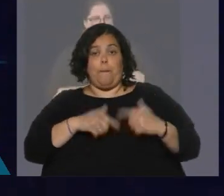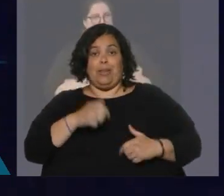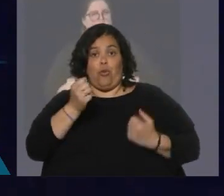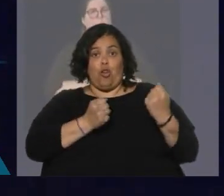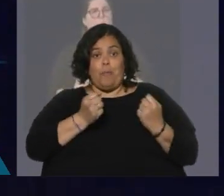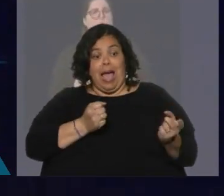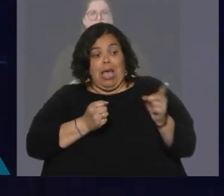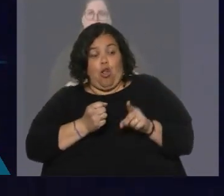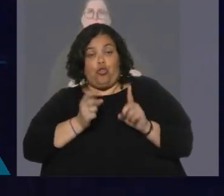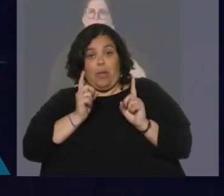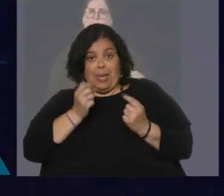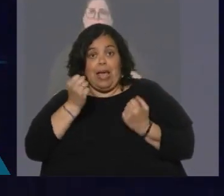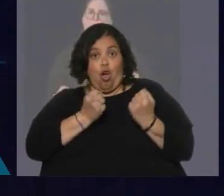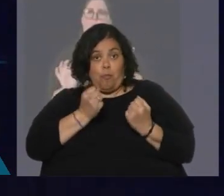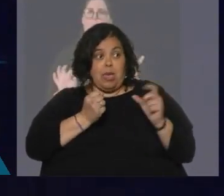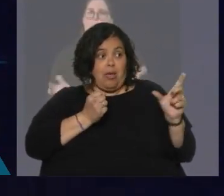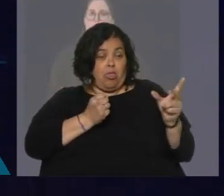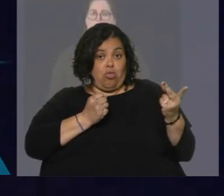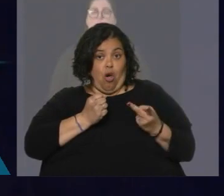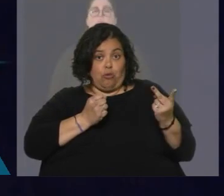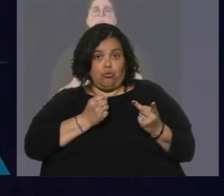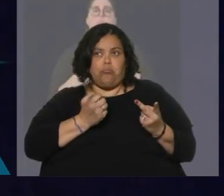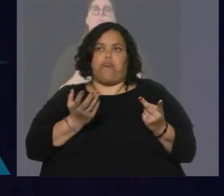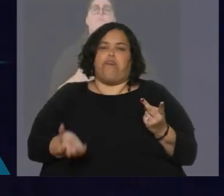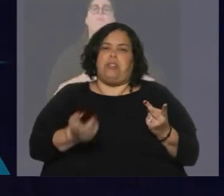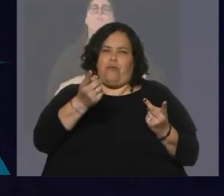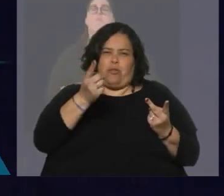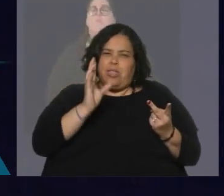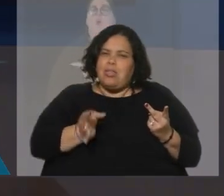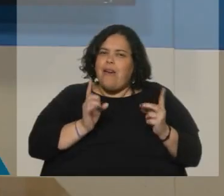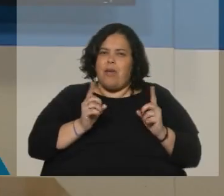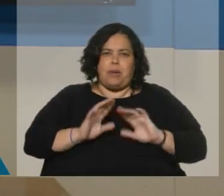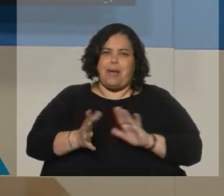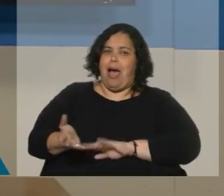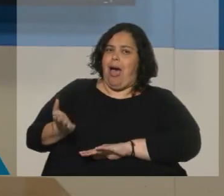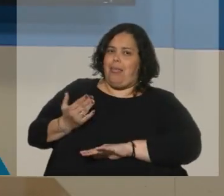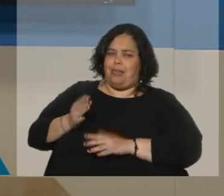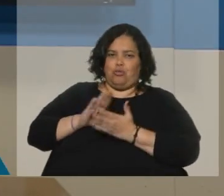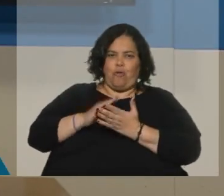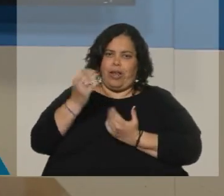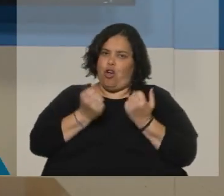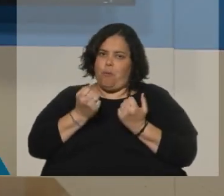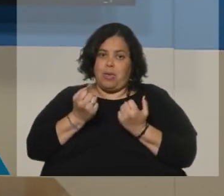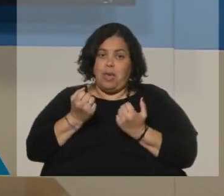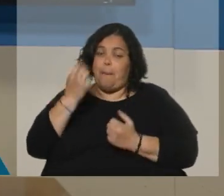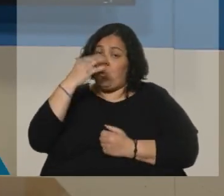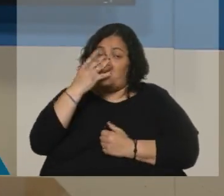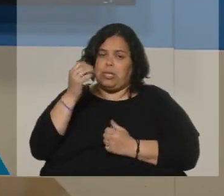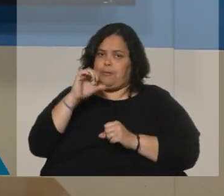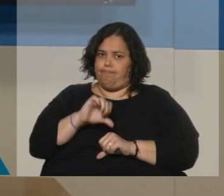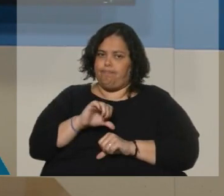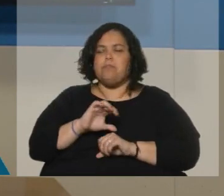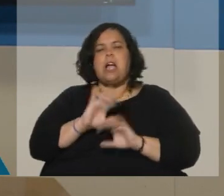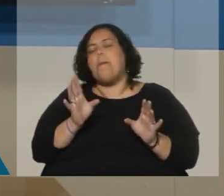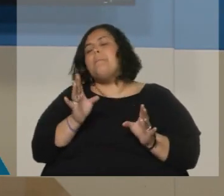que va adelante particularmente por la economía, tenés que estar muy sólido y muy preparado y claramente no fue el caso. Eso como una